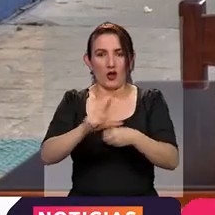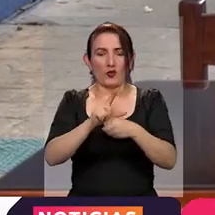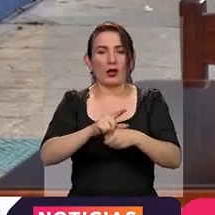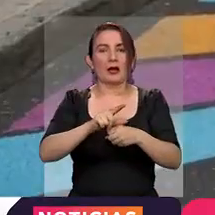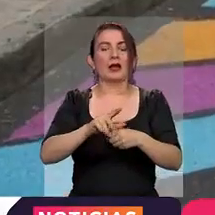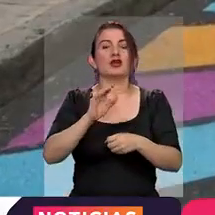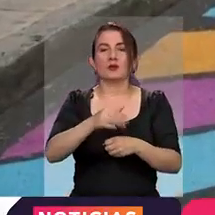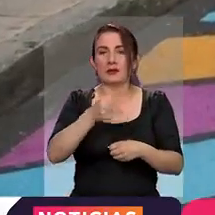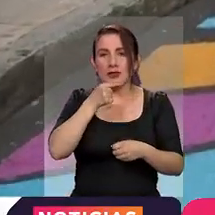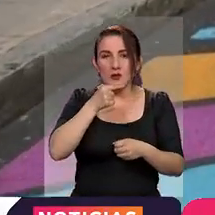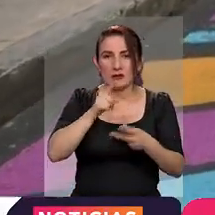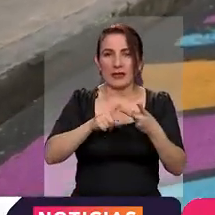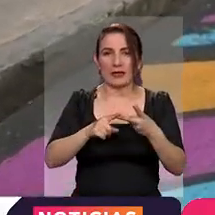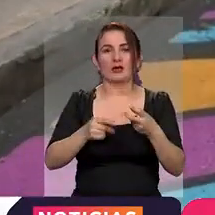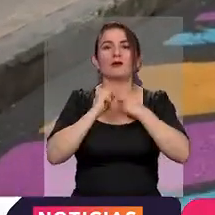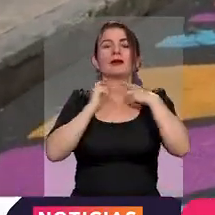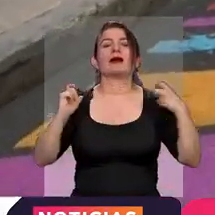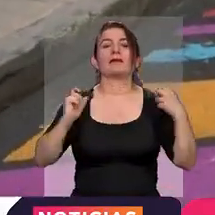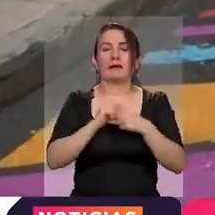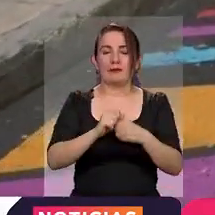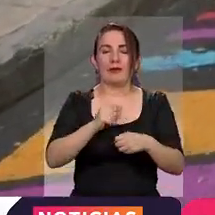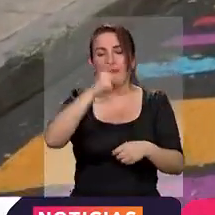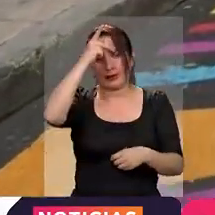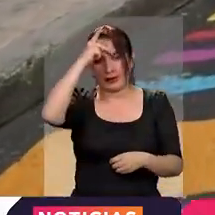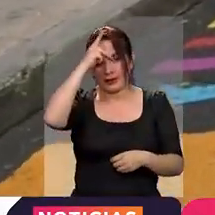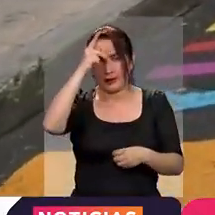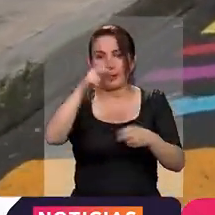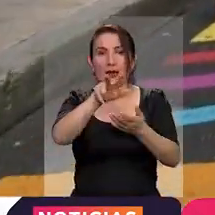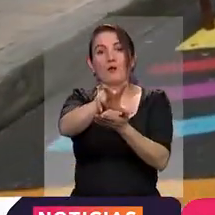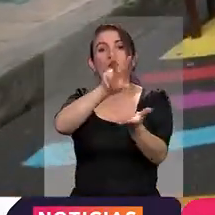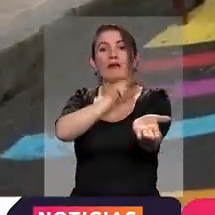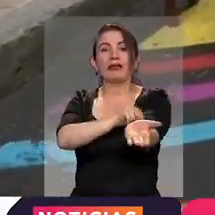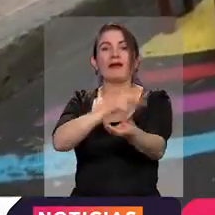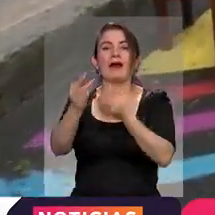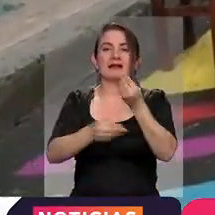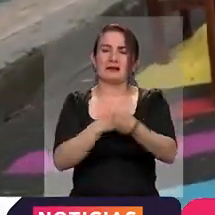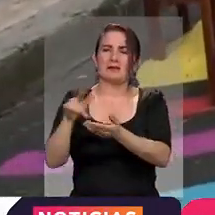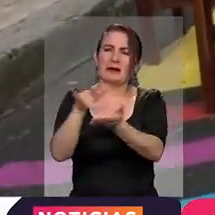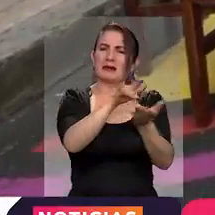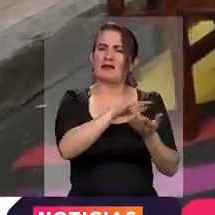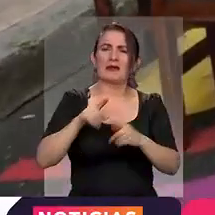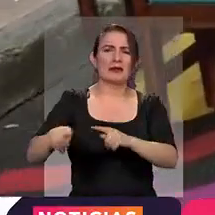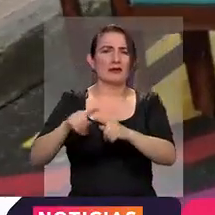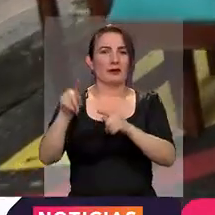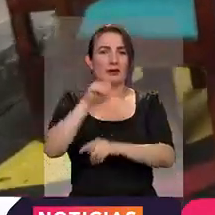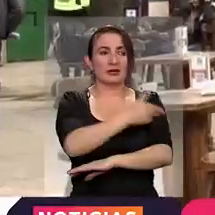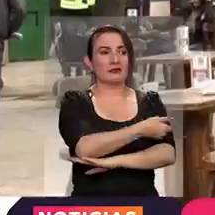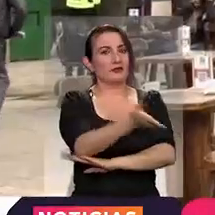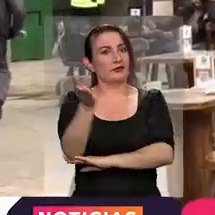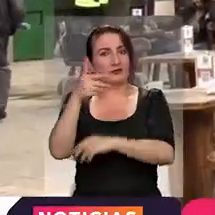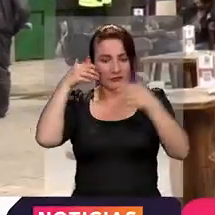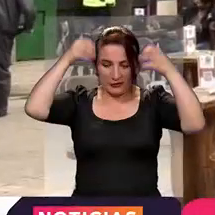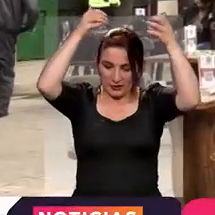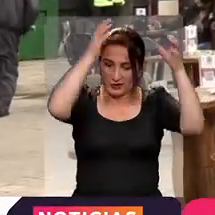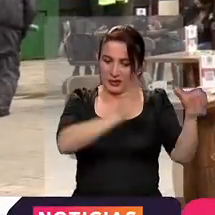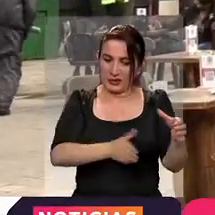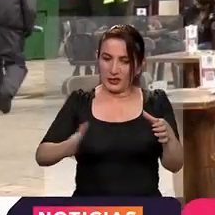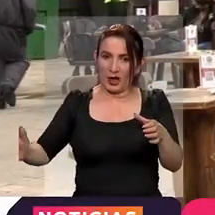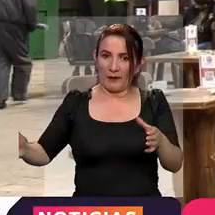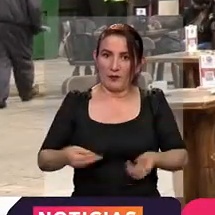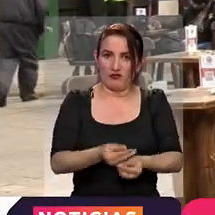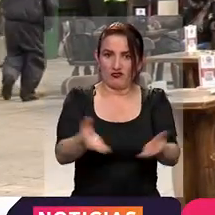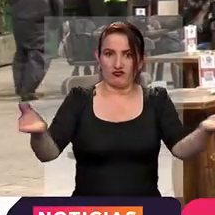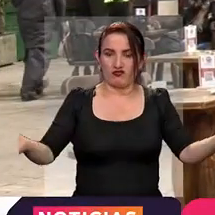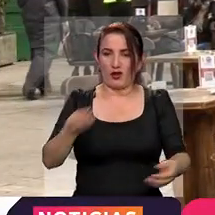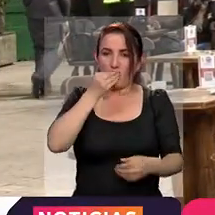localidades de Teusaquillo, Engativá, Kennedy y Puente Aranda con la participación de varios chefs de renombre y se busca también promover